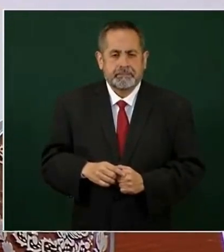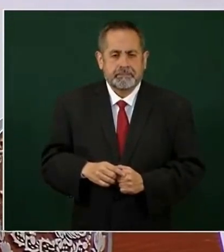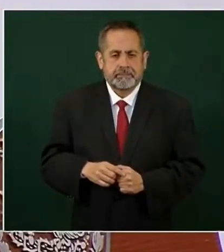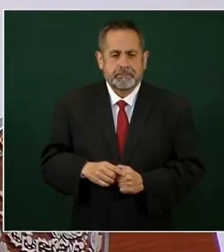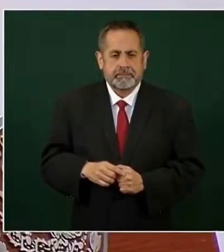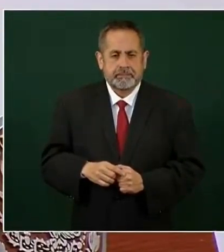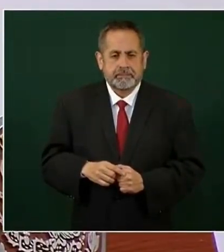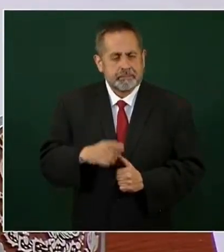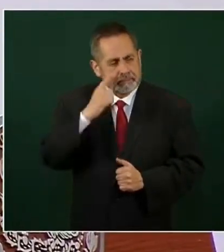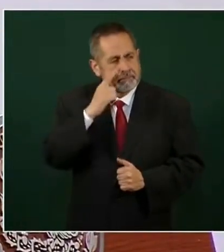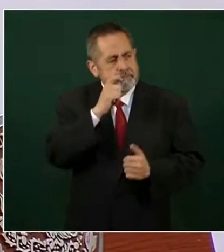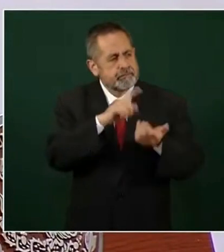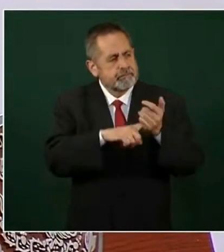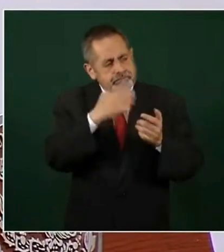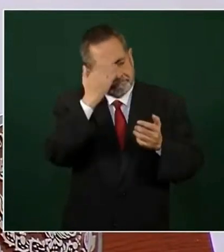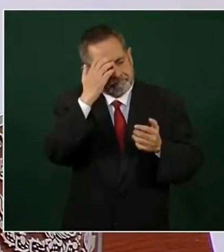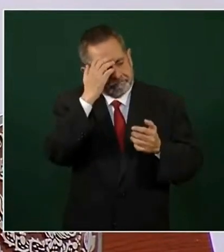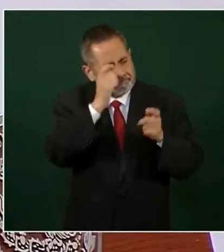indagando